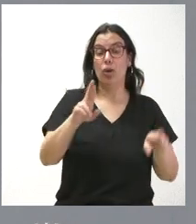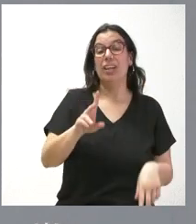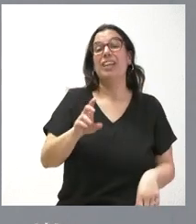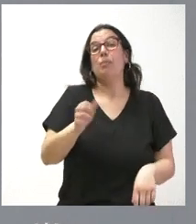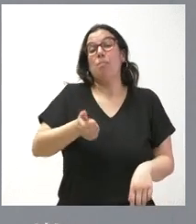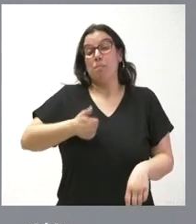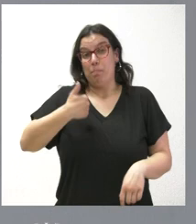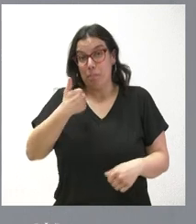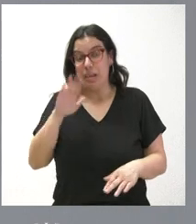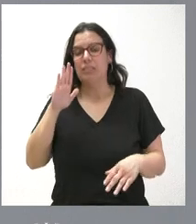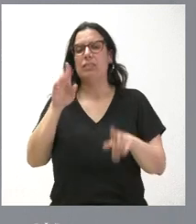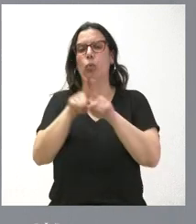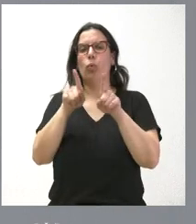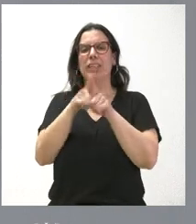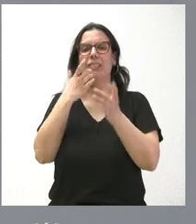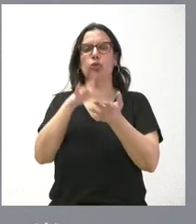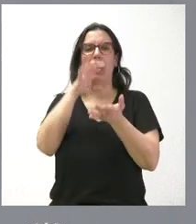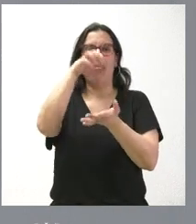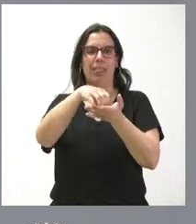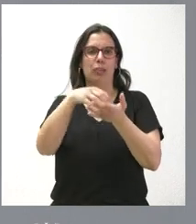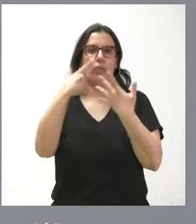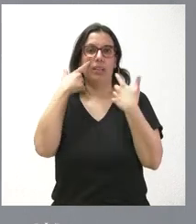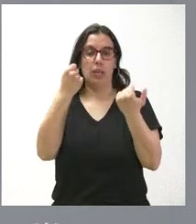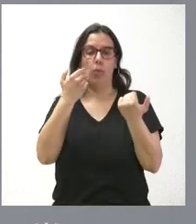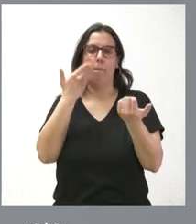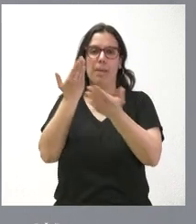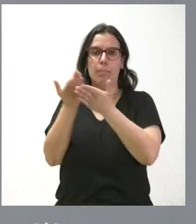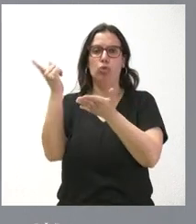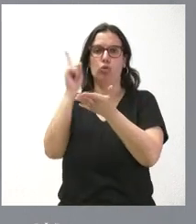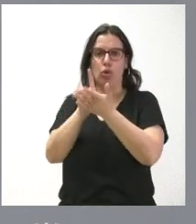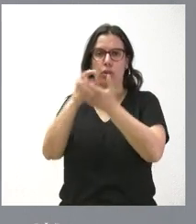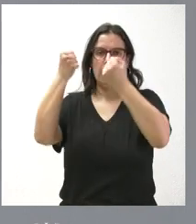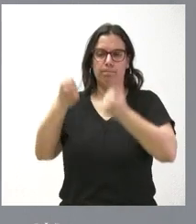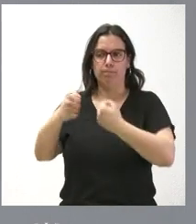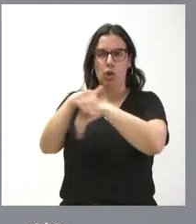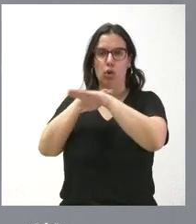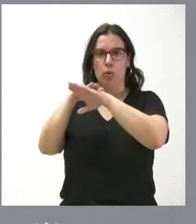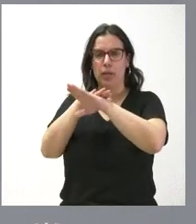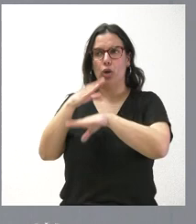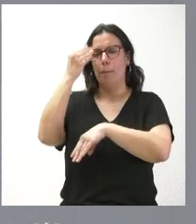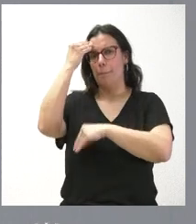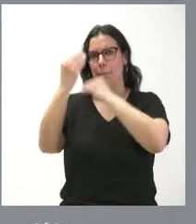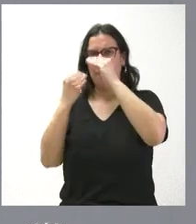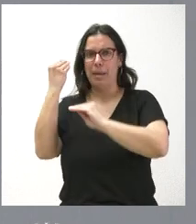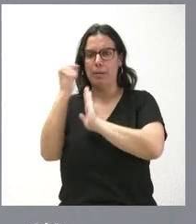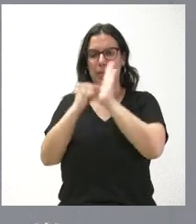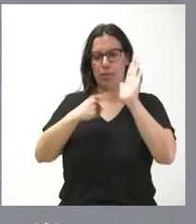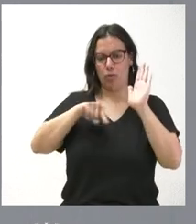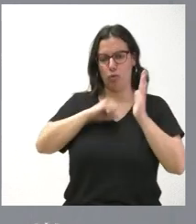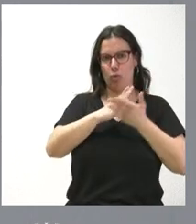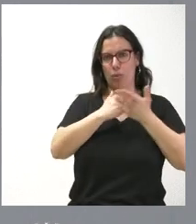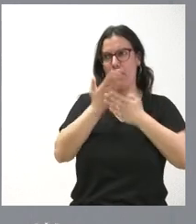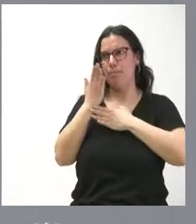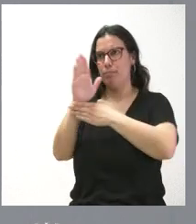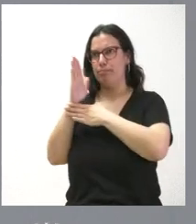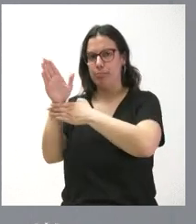Insistimos una vez más al Gobierno a que se tomen algunas de las medidas que le hemos propuesto desde las comunidades autónomas para reducir este déficit de